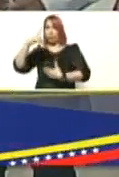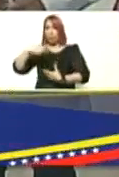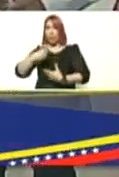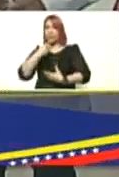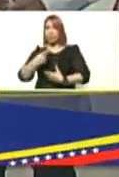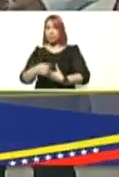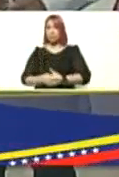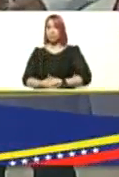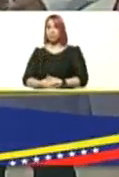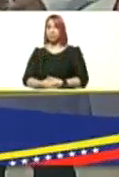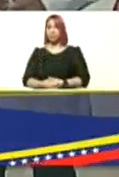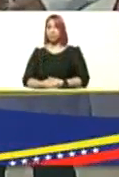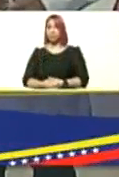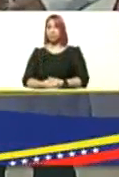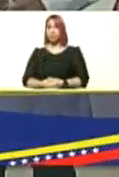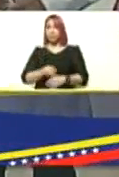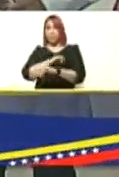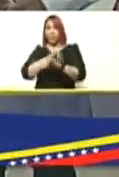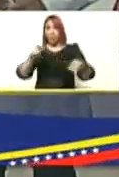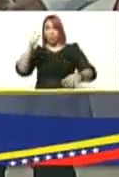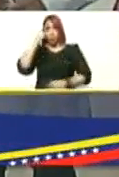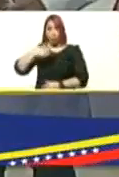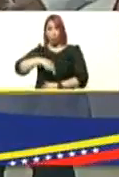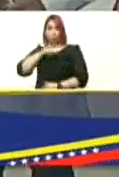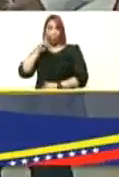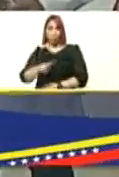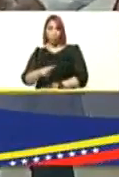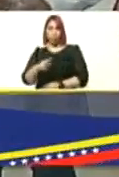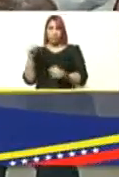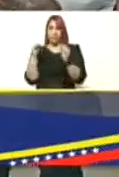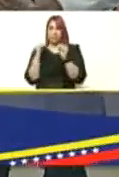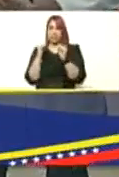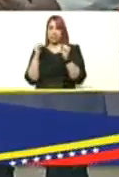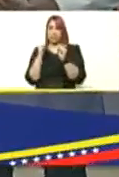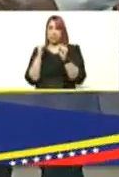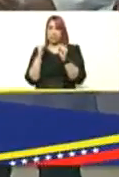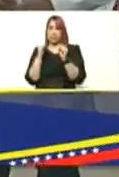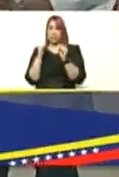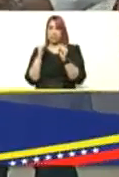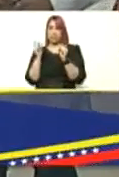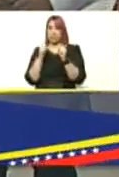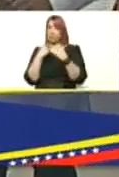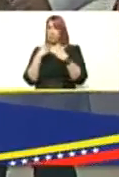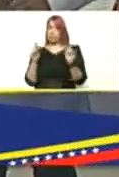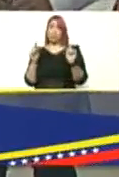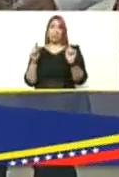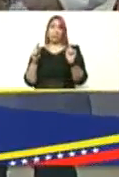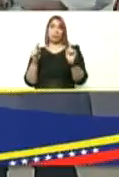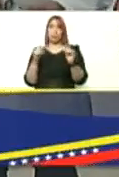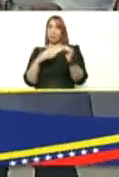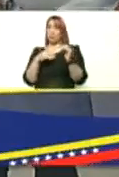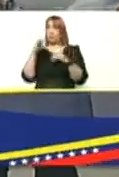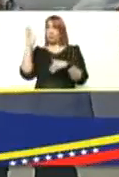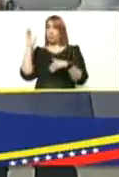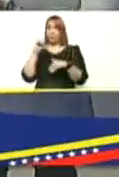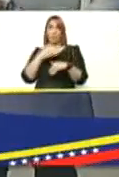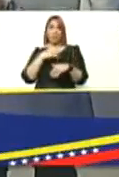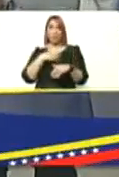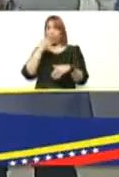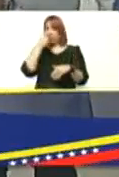decirle que en los últimos días hemos visto que con el tema del frío sabe que bajó Pacheco y no se ha querido ir para arriba para guardar el repano presidente